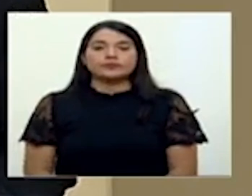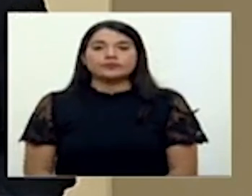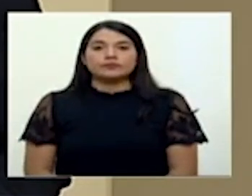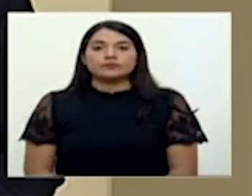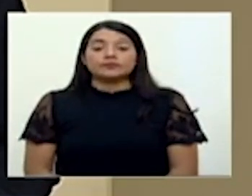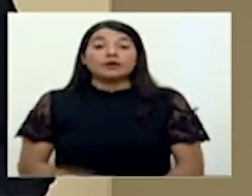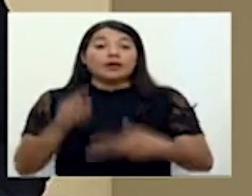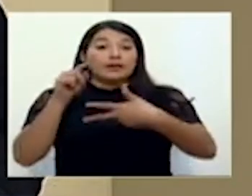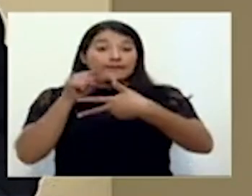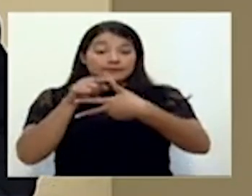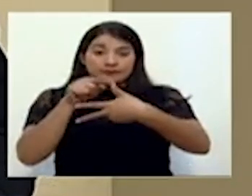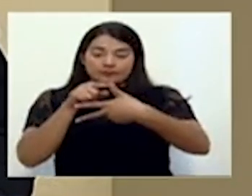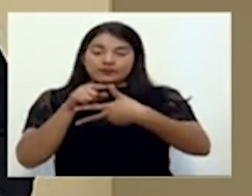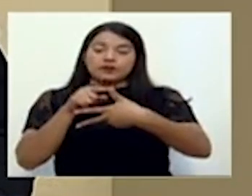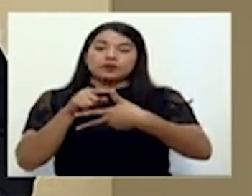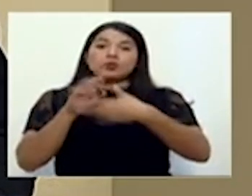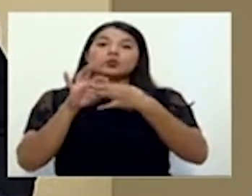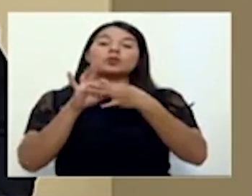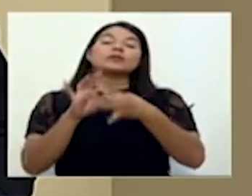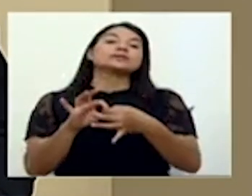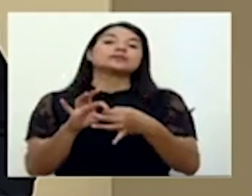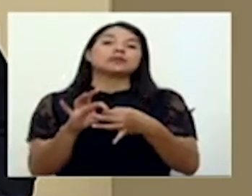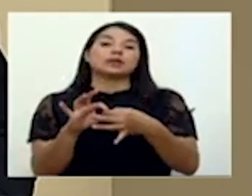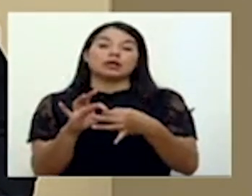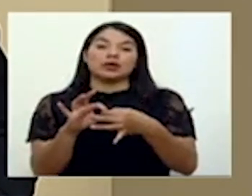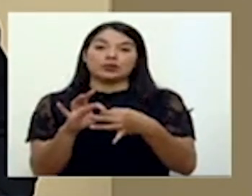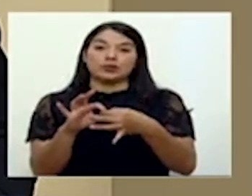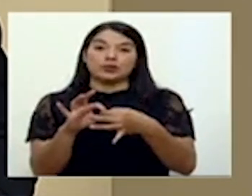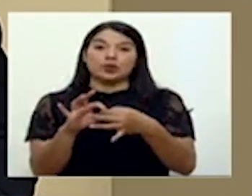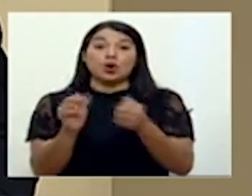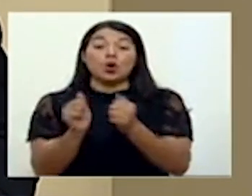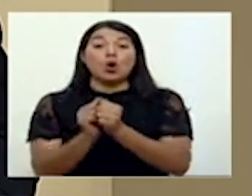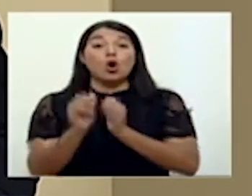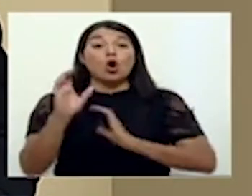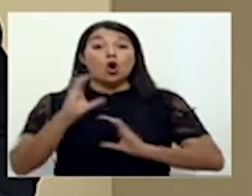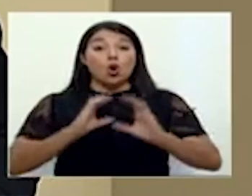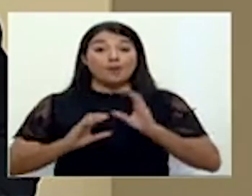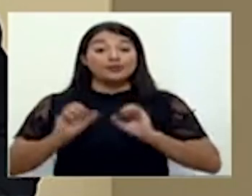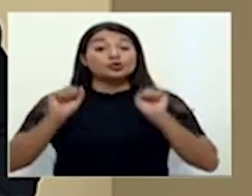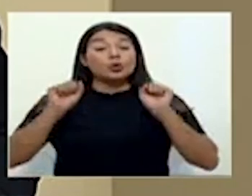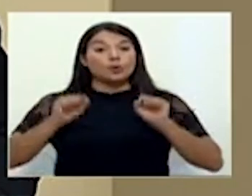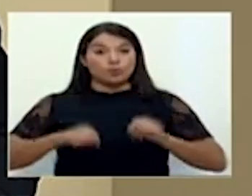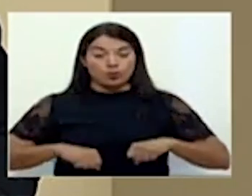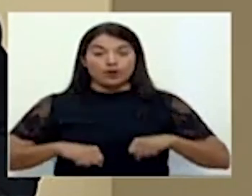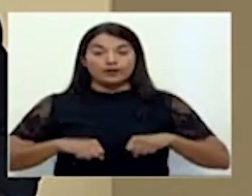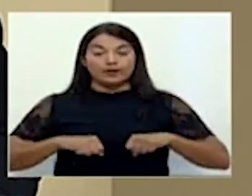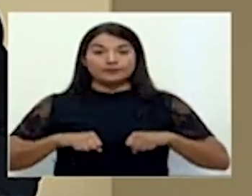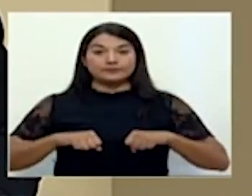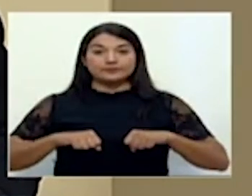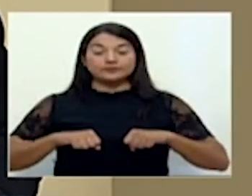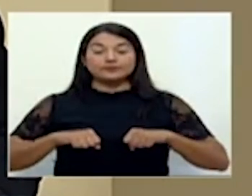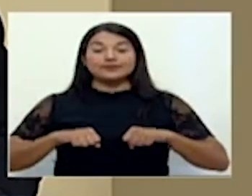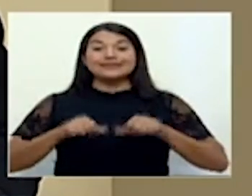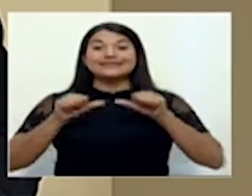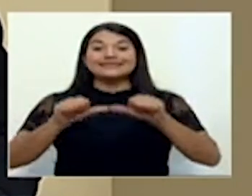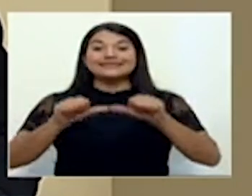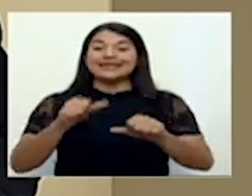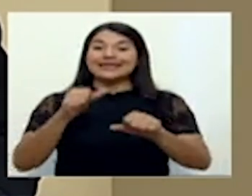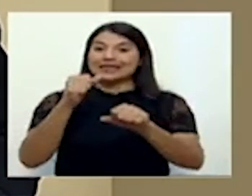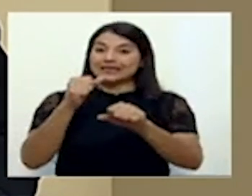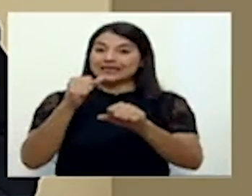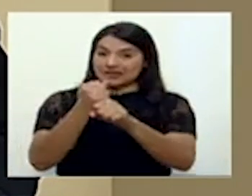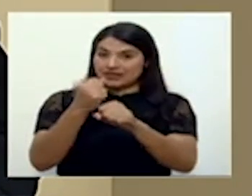En primera instancia, sobre los comercios que puedan funcionar, recordemos que se